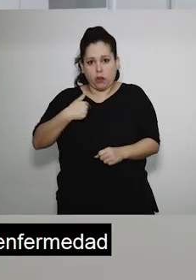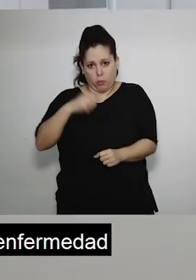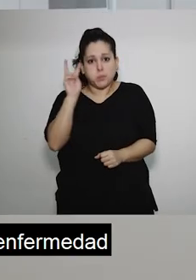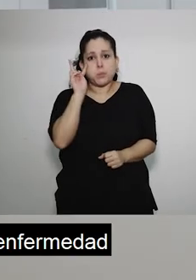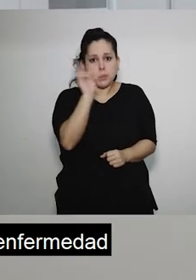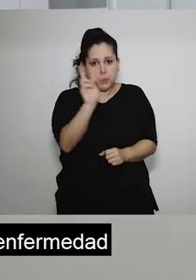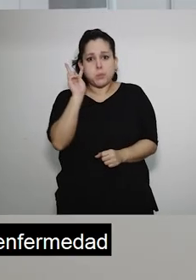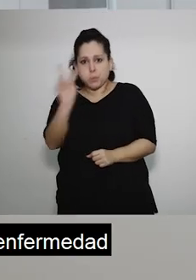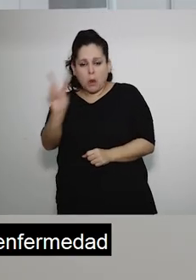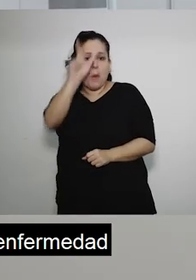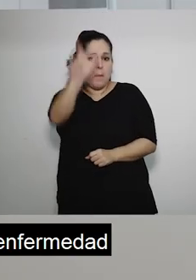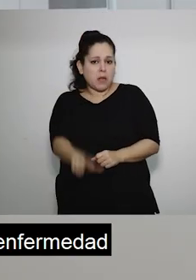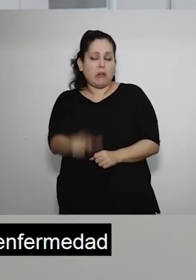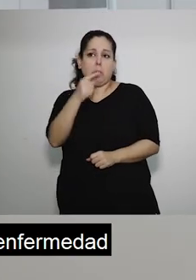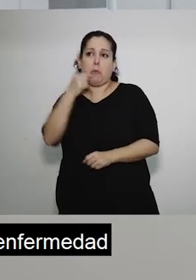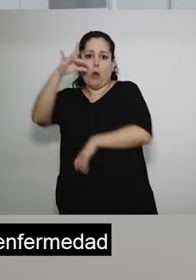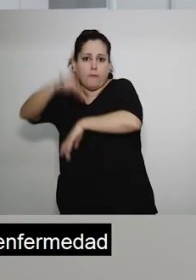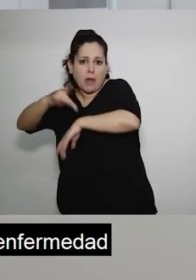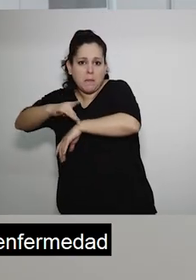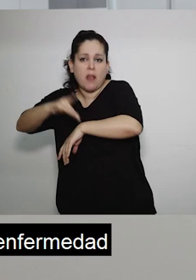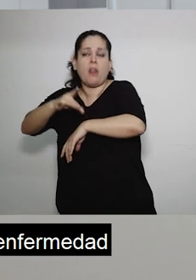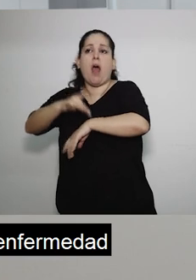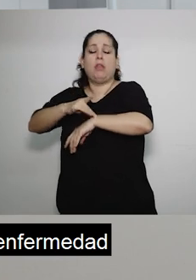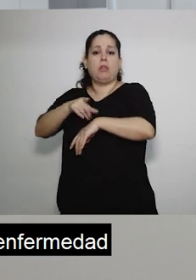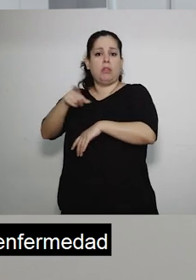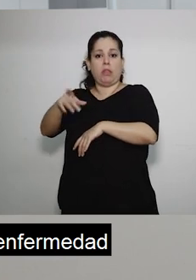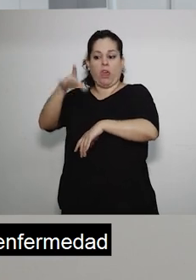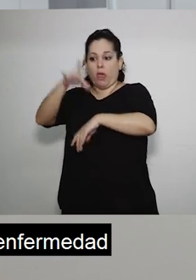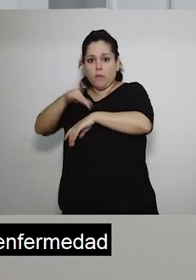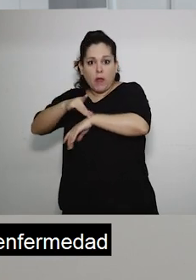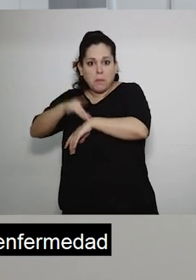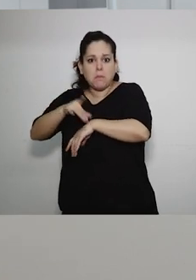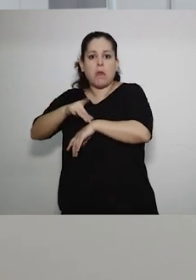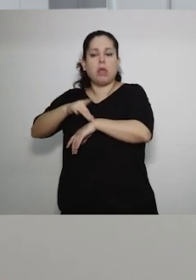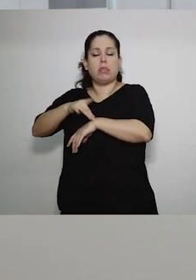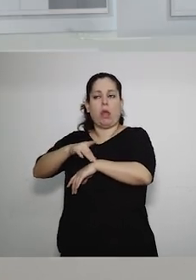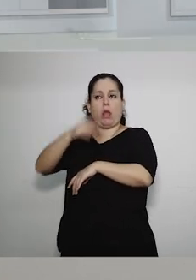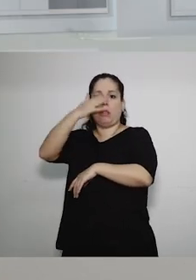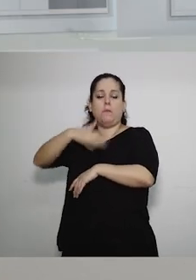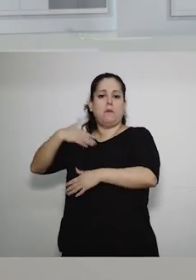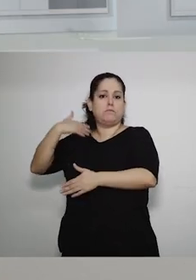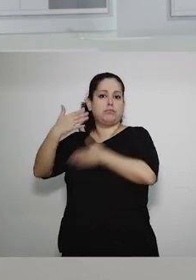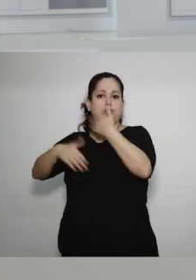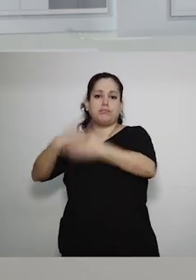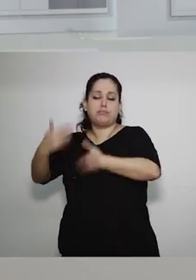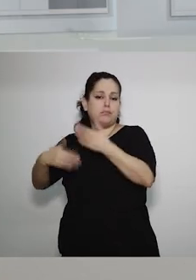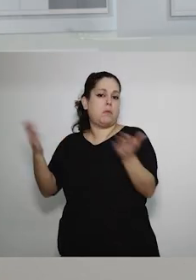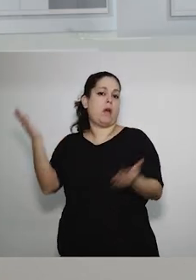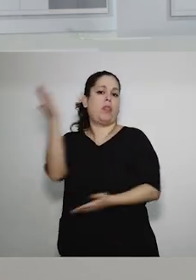yo he visto mucha gente que ha adquirido una enfermedad y que esa enfermedad ha sido